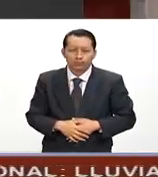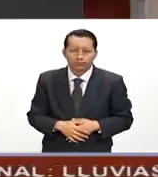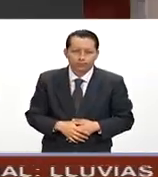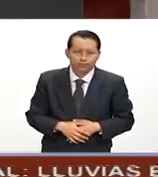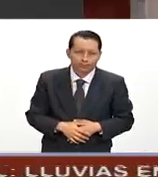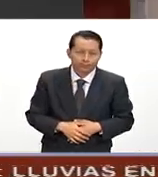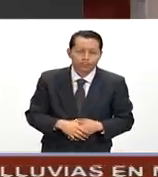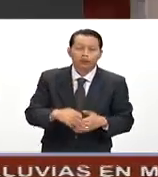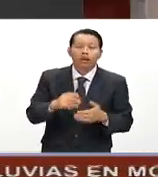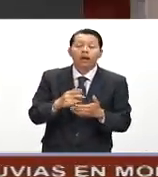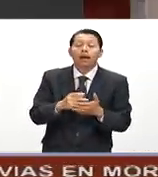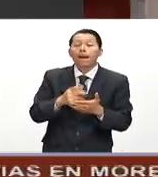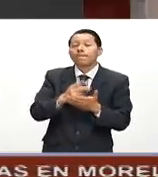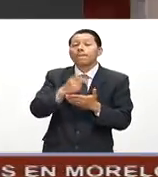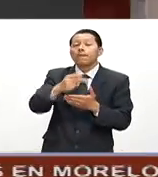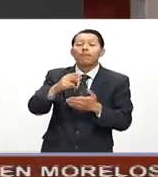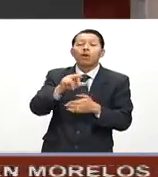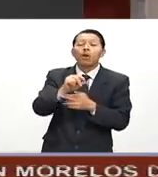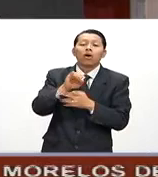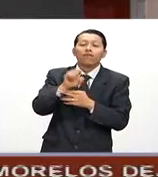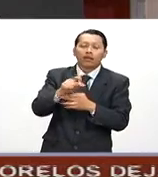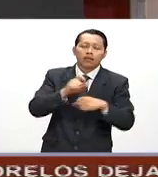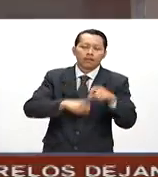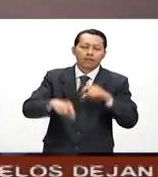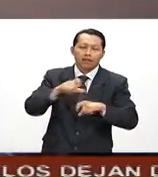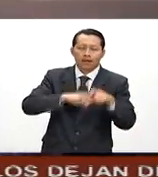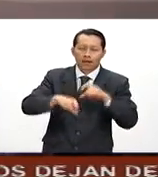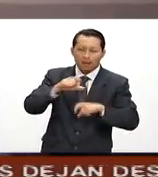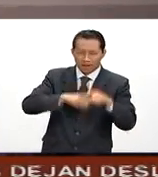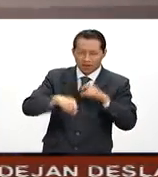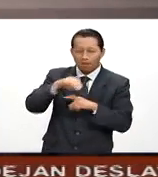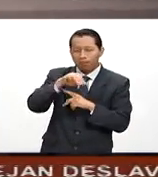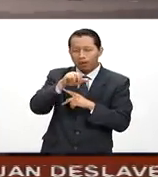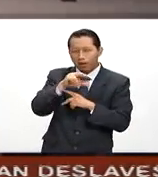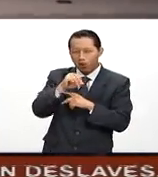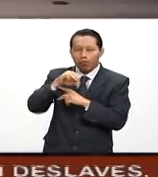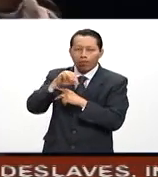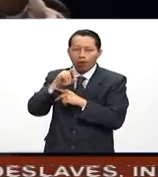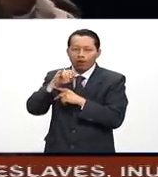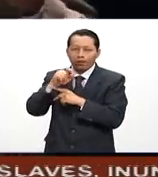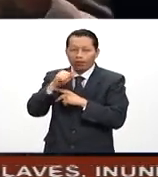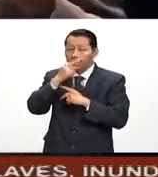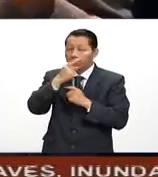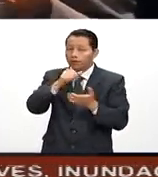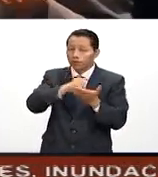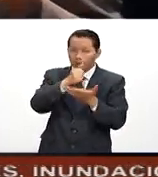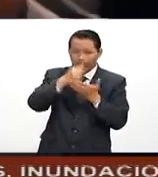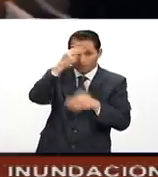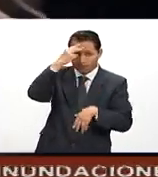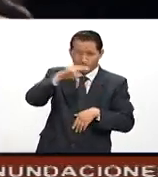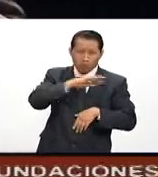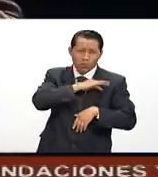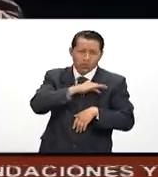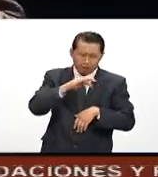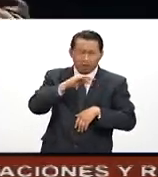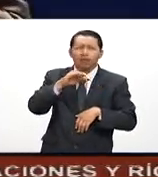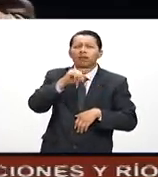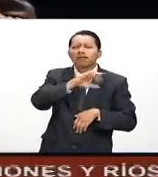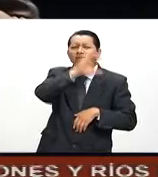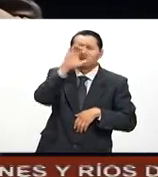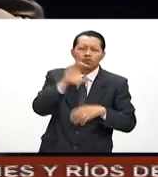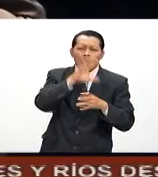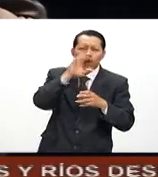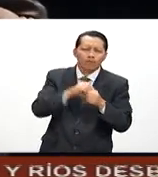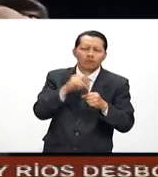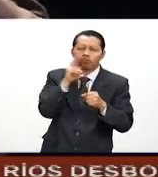El premio Nobel de Química Mario Molina aseguró que para mejorar la calidad del aire aquí en el Valle de México se requieren medidas efectivas que